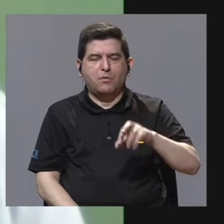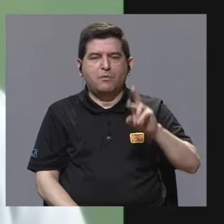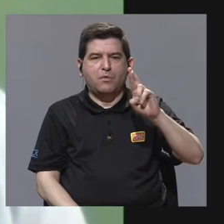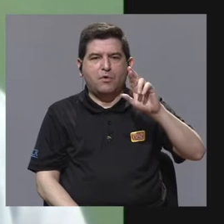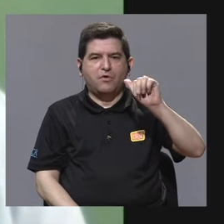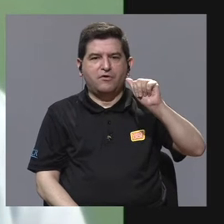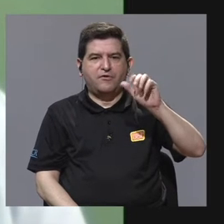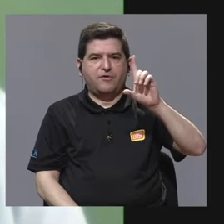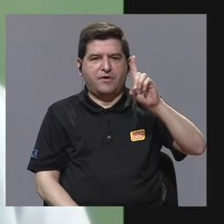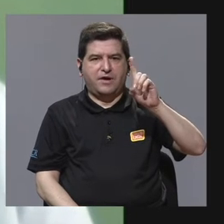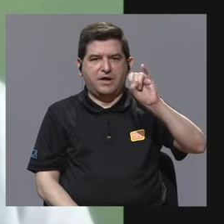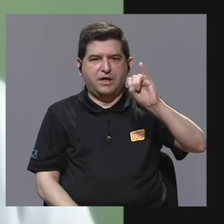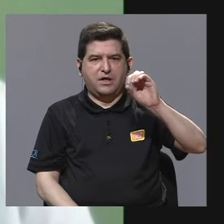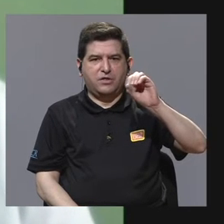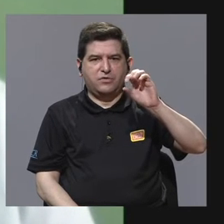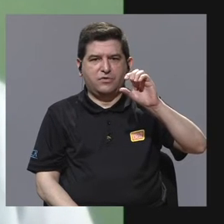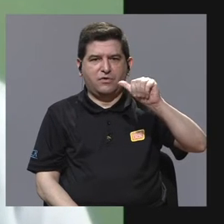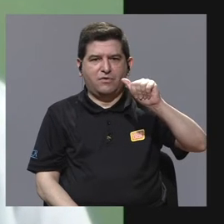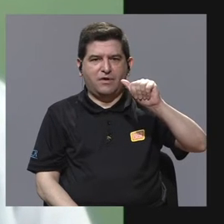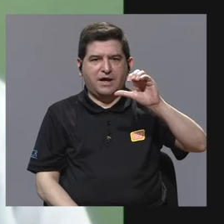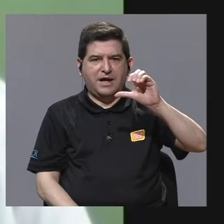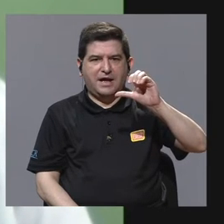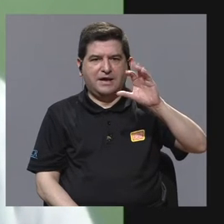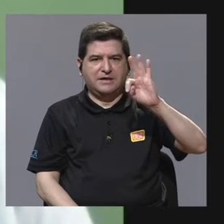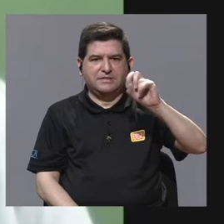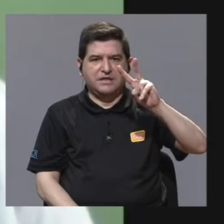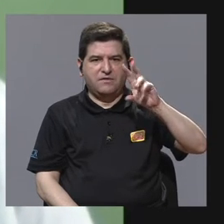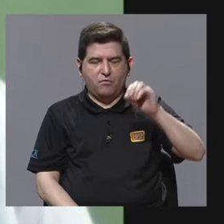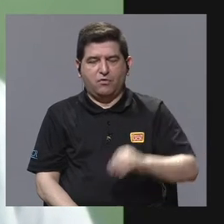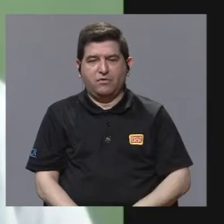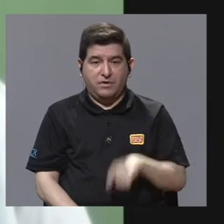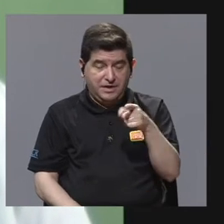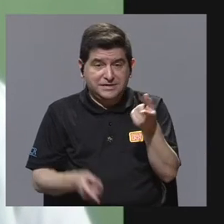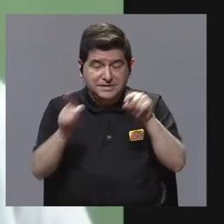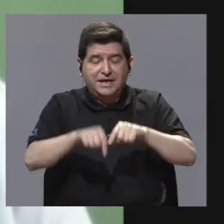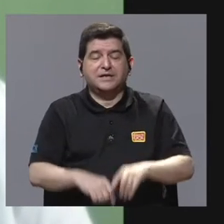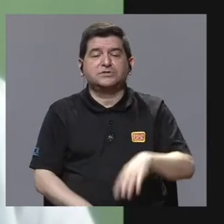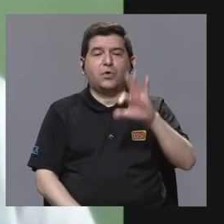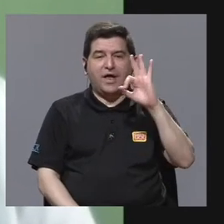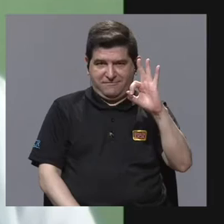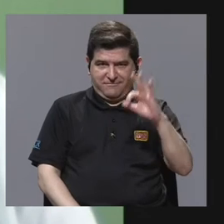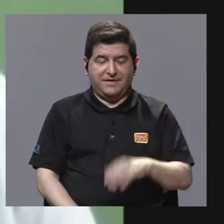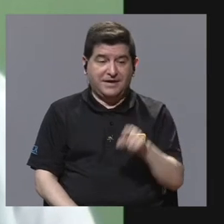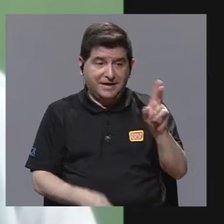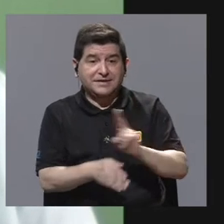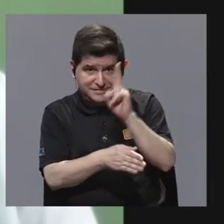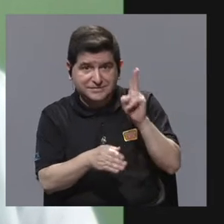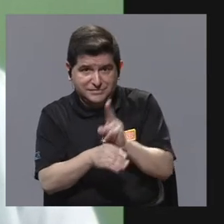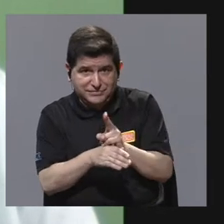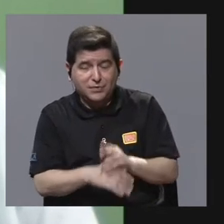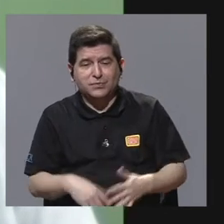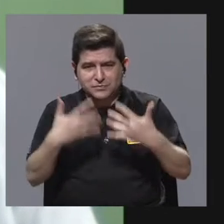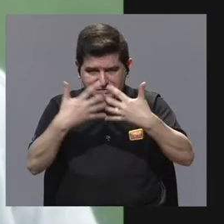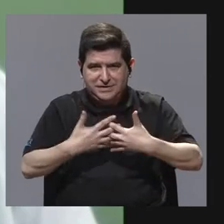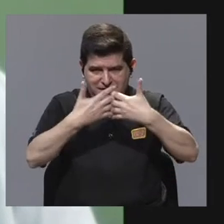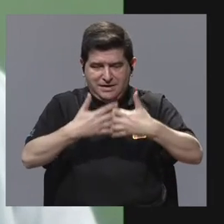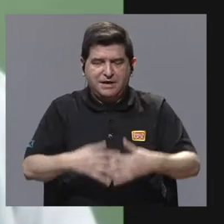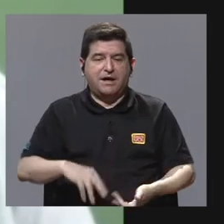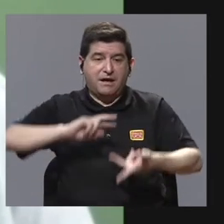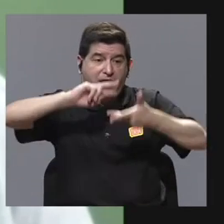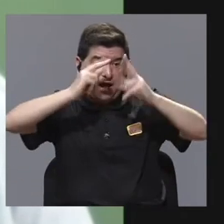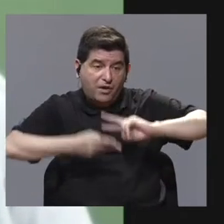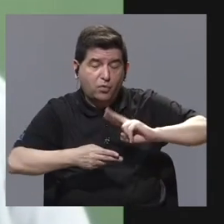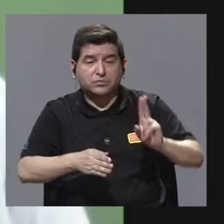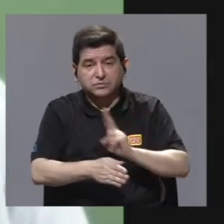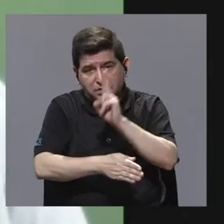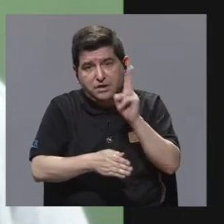Esa es la manera en la cual se usa un ciclotrón. En caso contrario, tendría